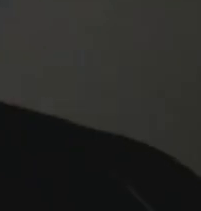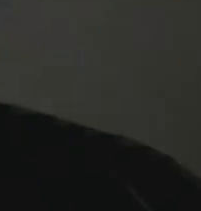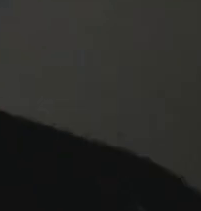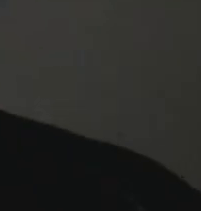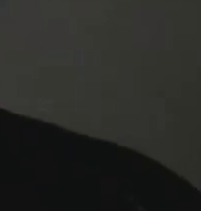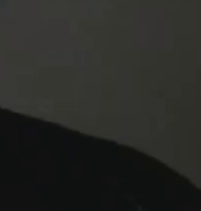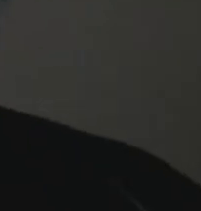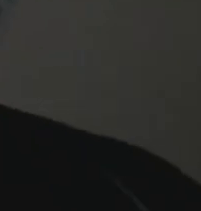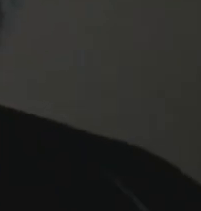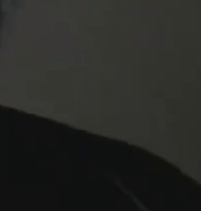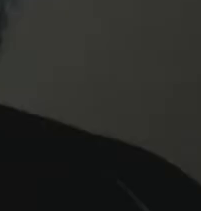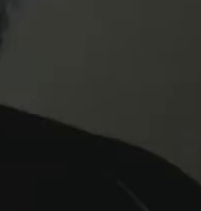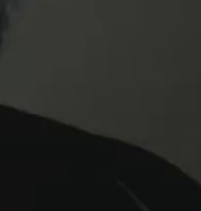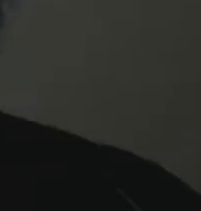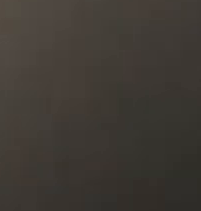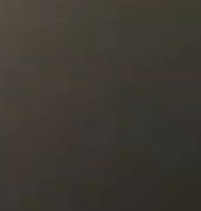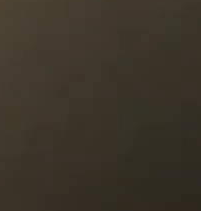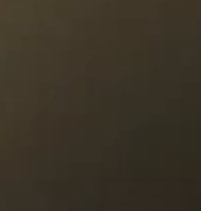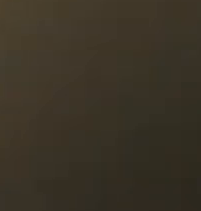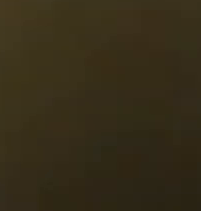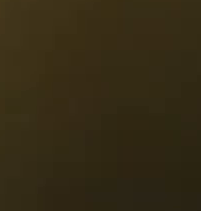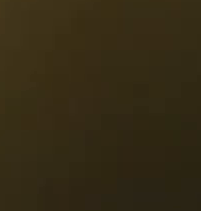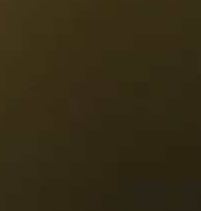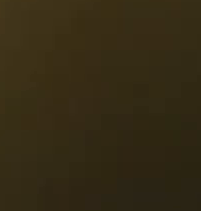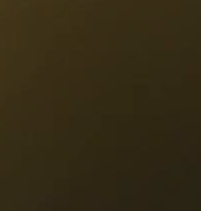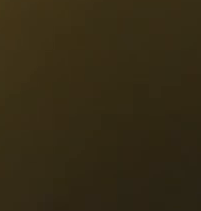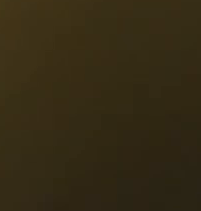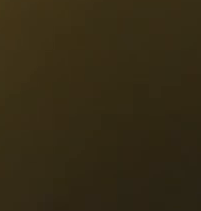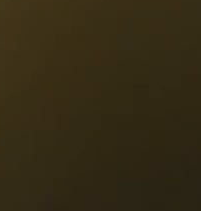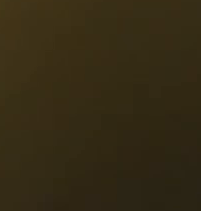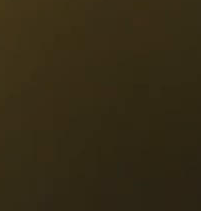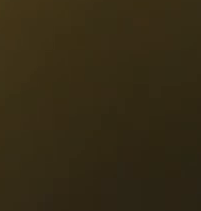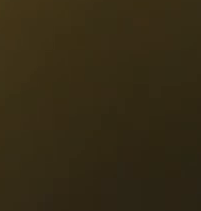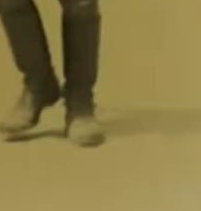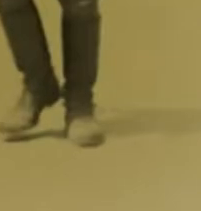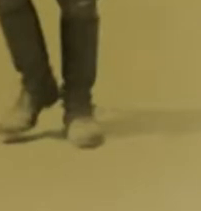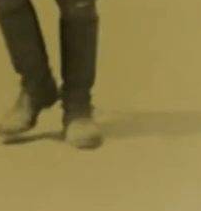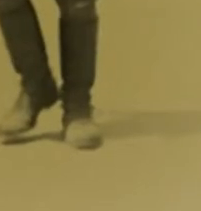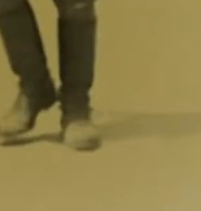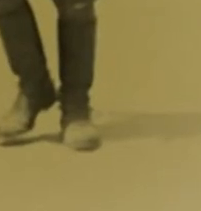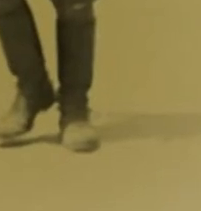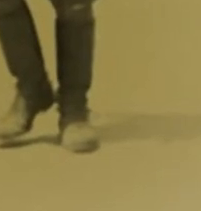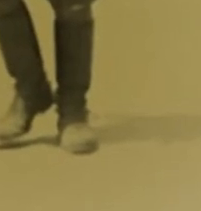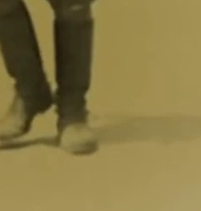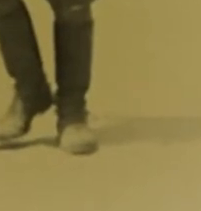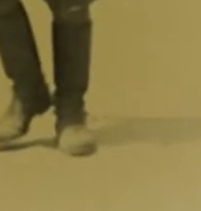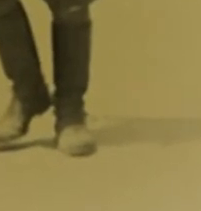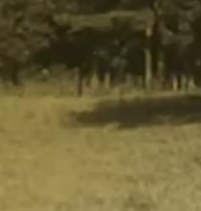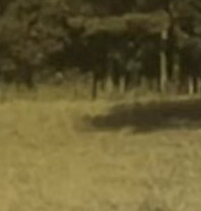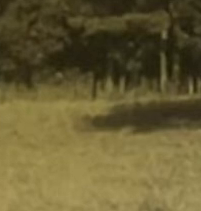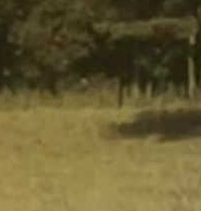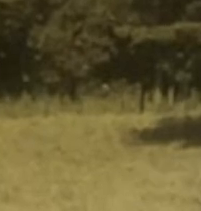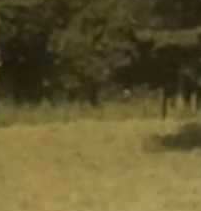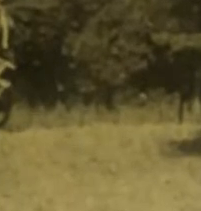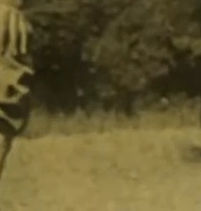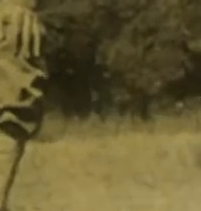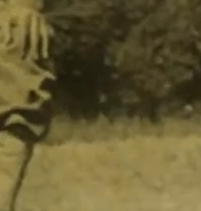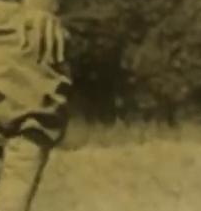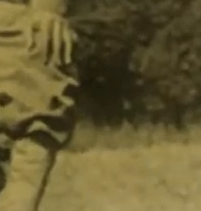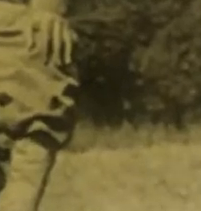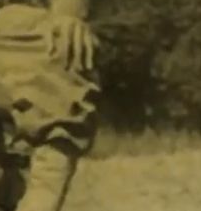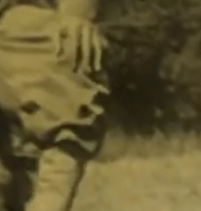en donde nos acogió para siempre. Programación especial, 85 años del fin de la guerra civil